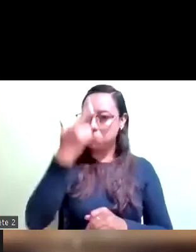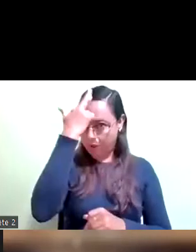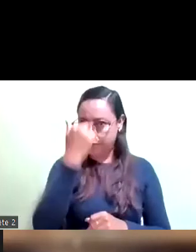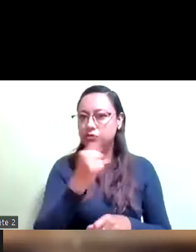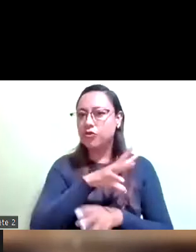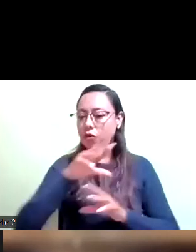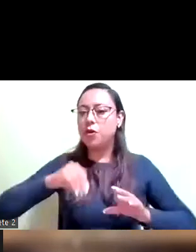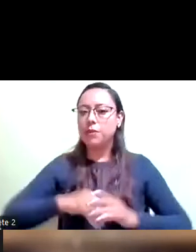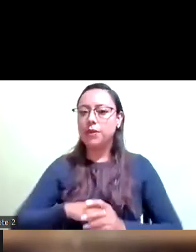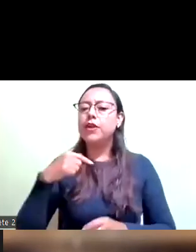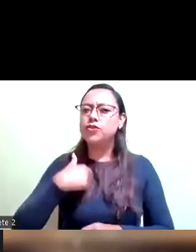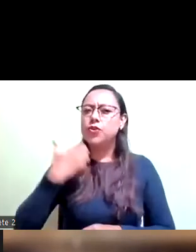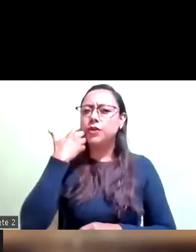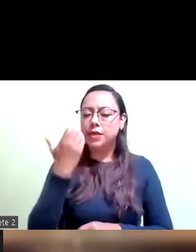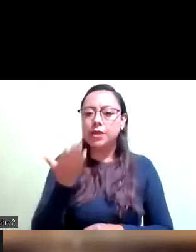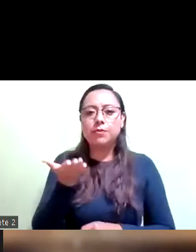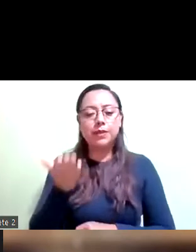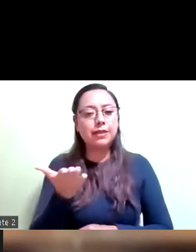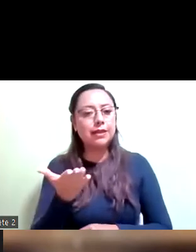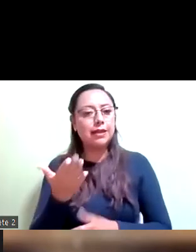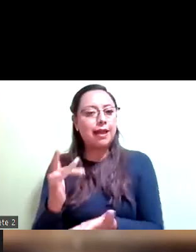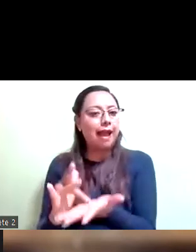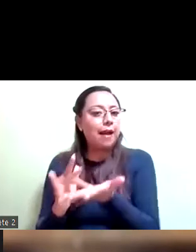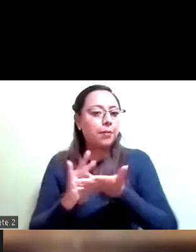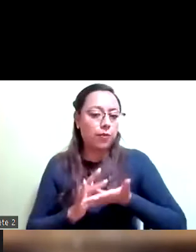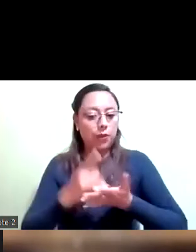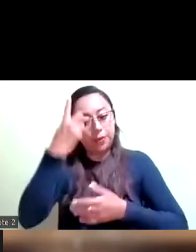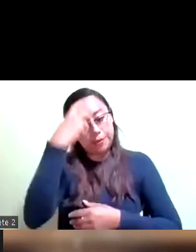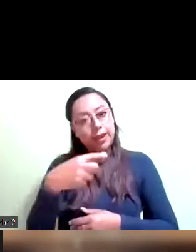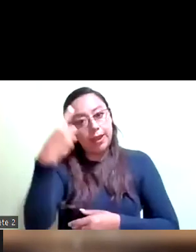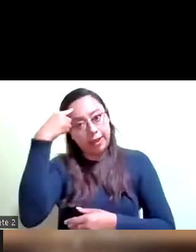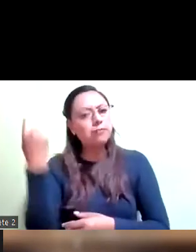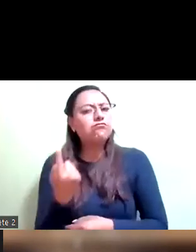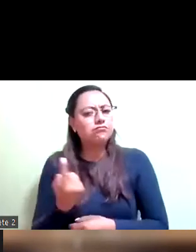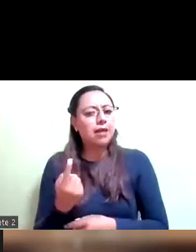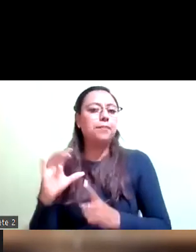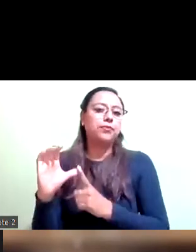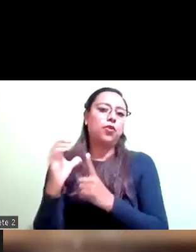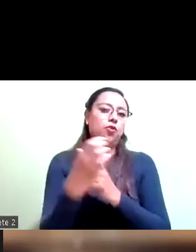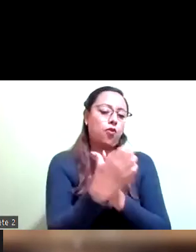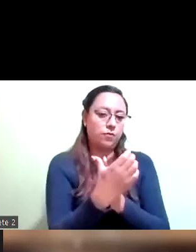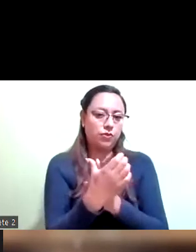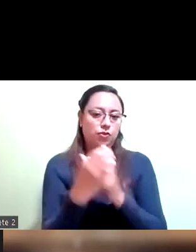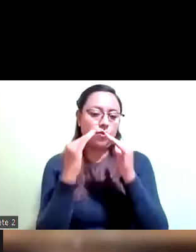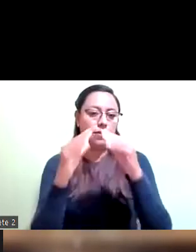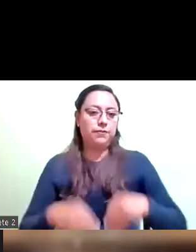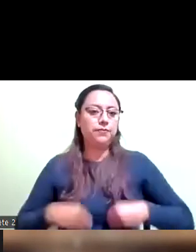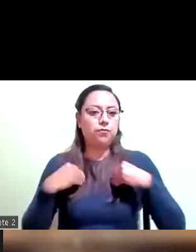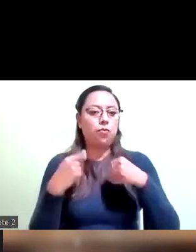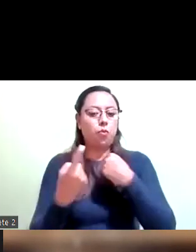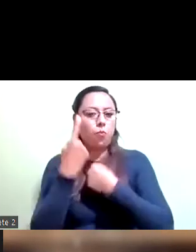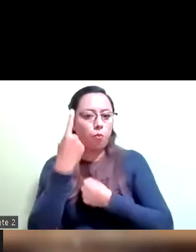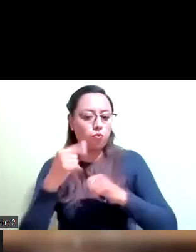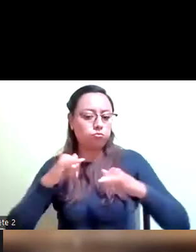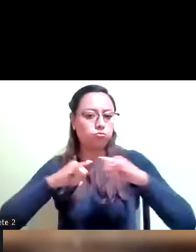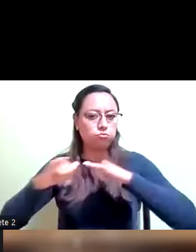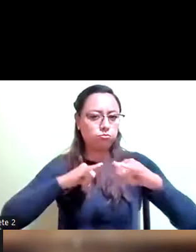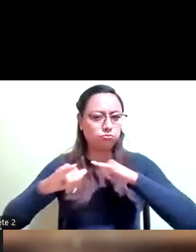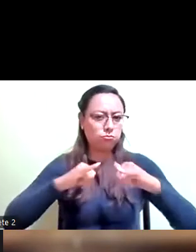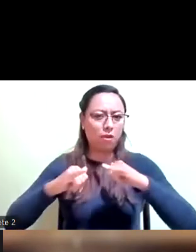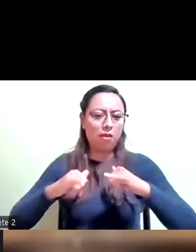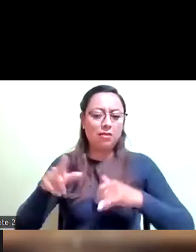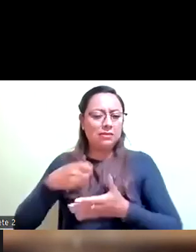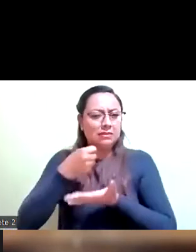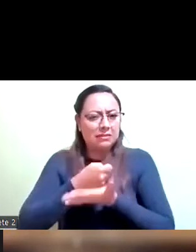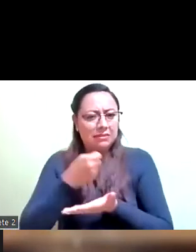a mí me gustaría pedirle su apoyo para de esta comisión de vivienda por un predio que ha venido luchando durante hace cinco años